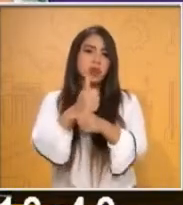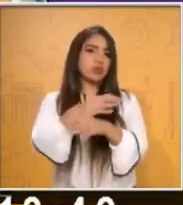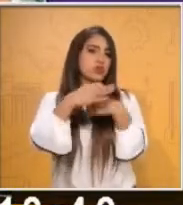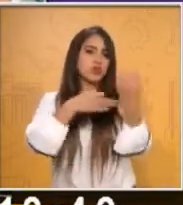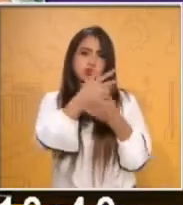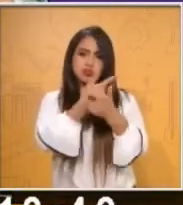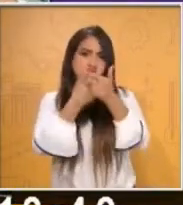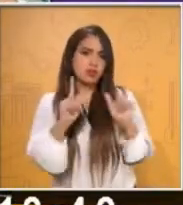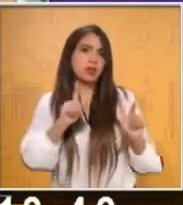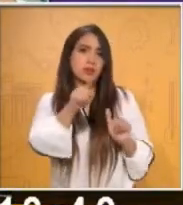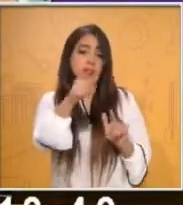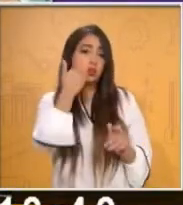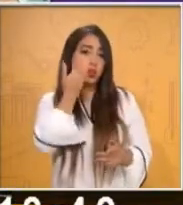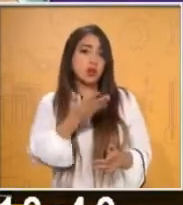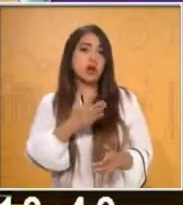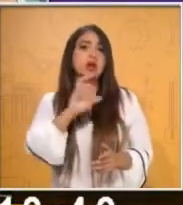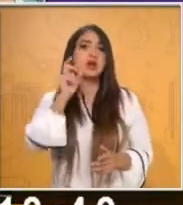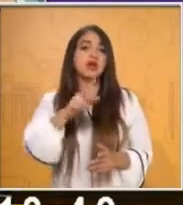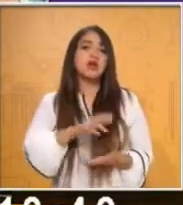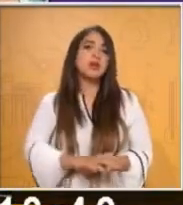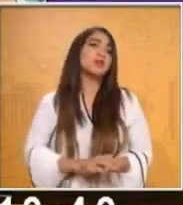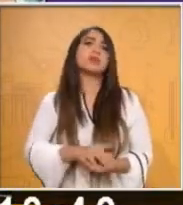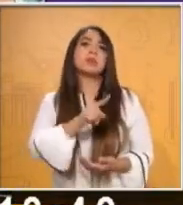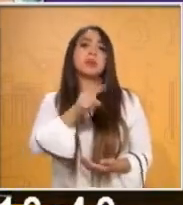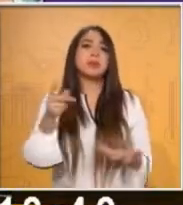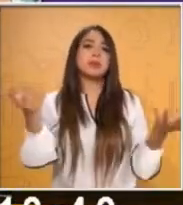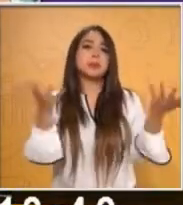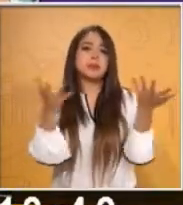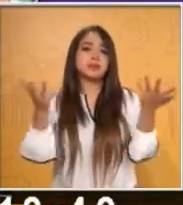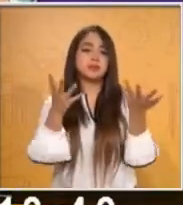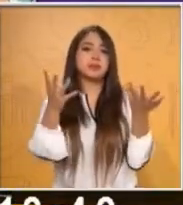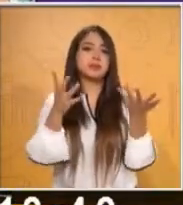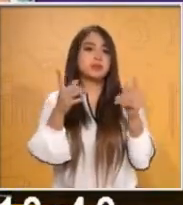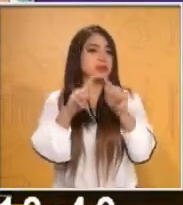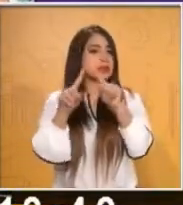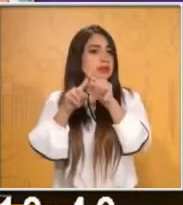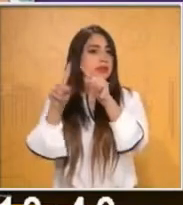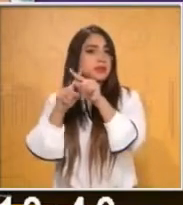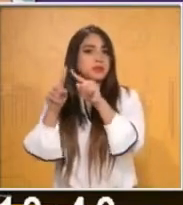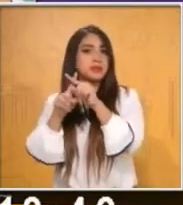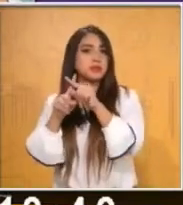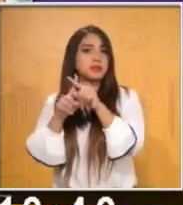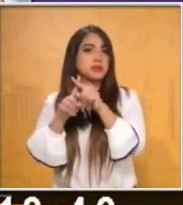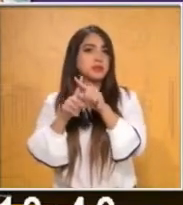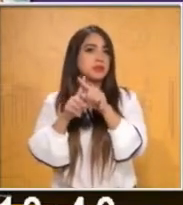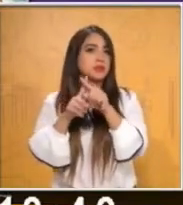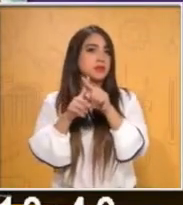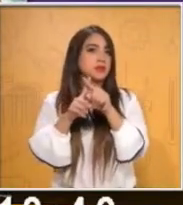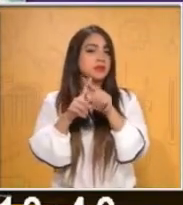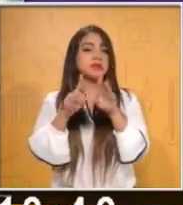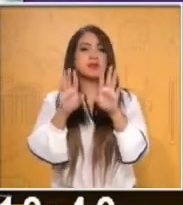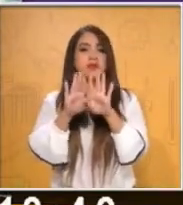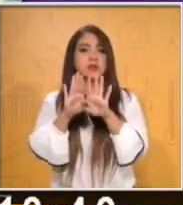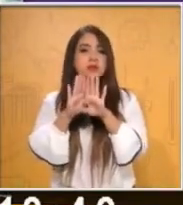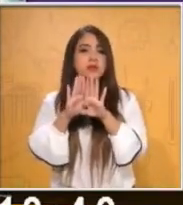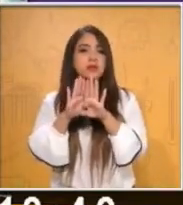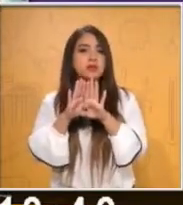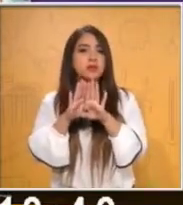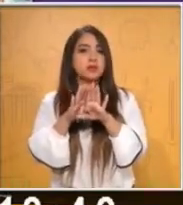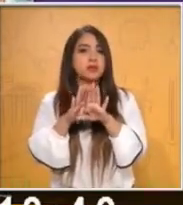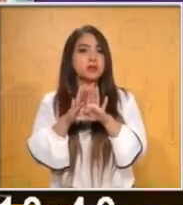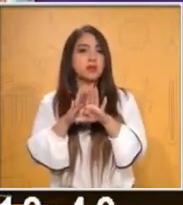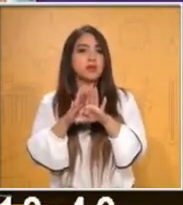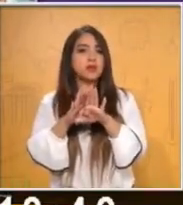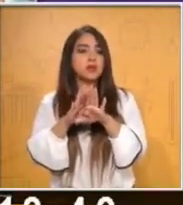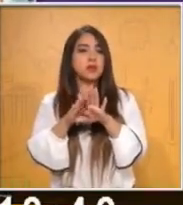luego vas a estarlo manejando y vas a estar llevando diferentes, las diferentes variantes. Pero, ¿qué vas a hacer? Aquí viene lo bueno.